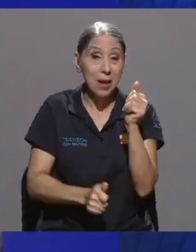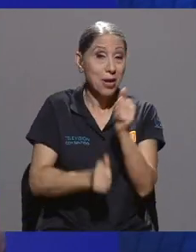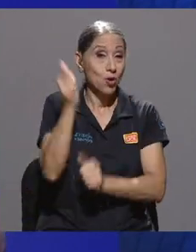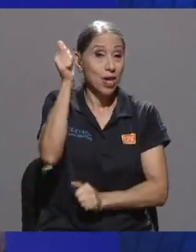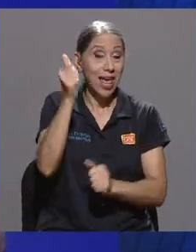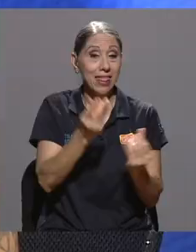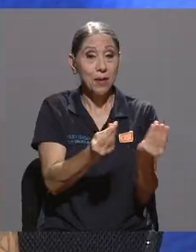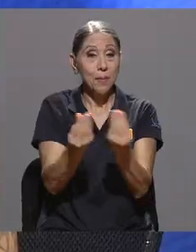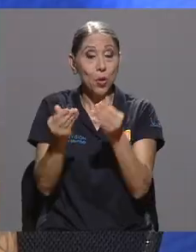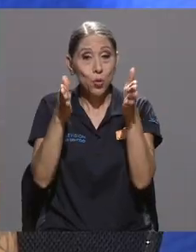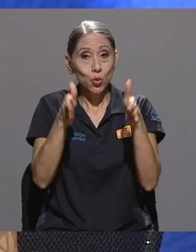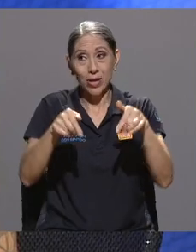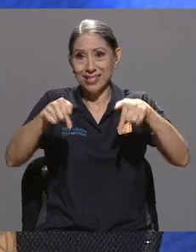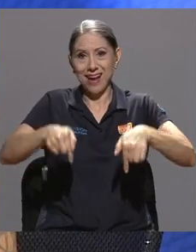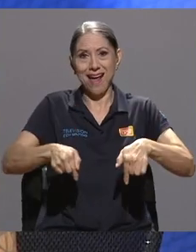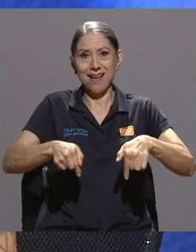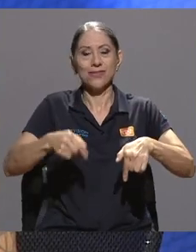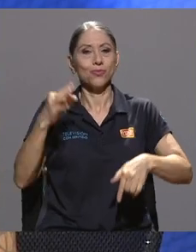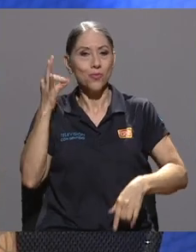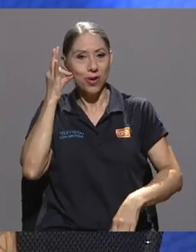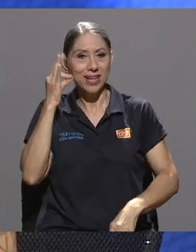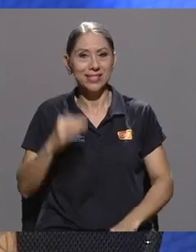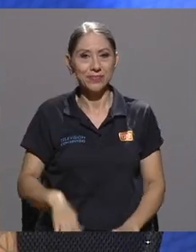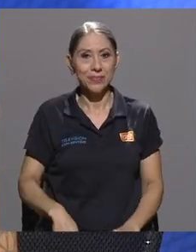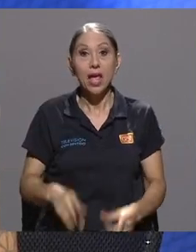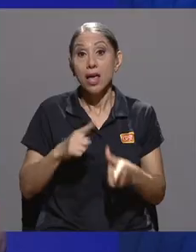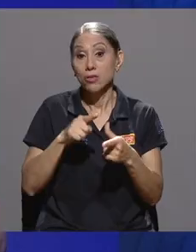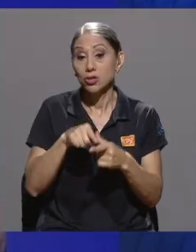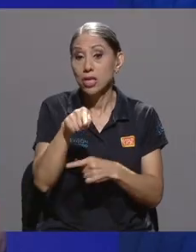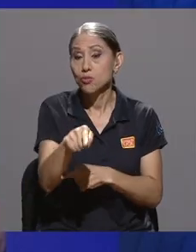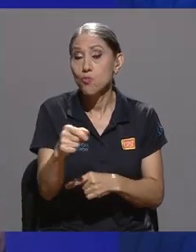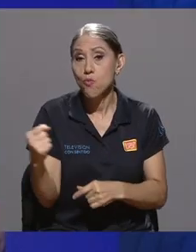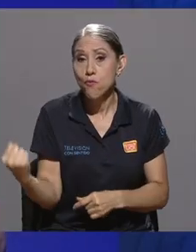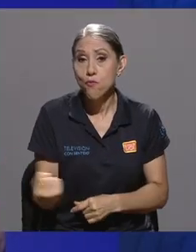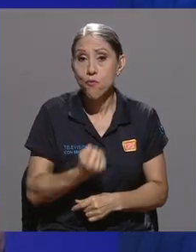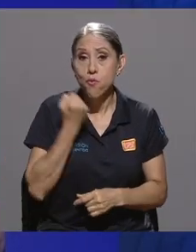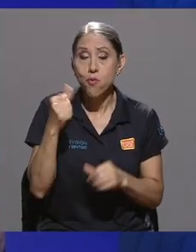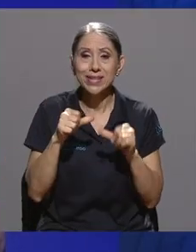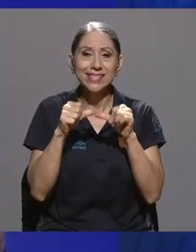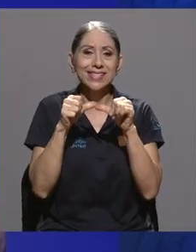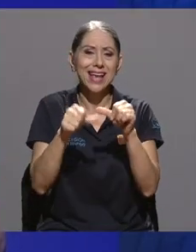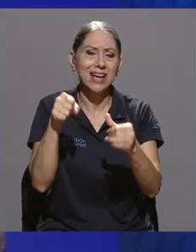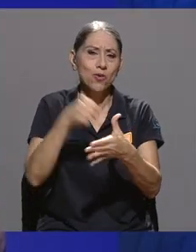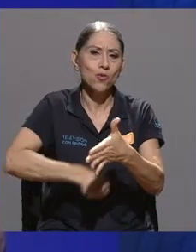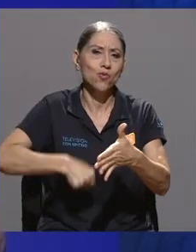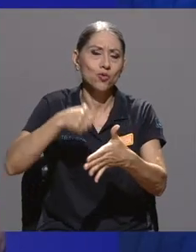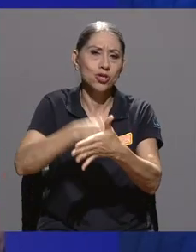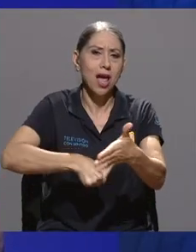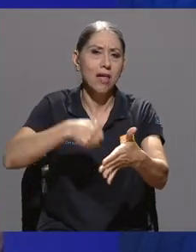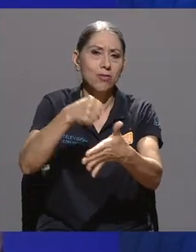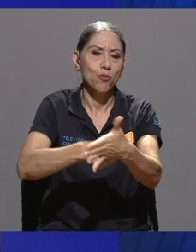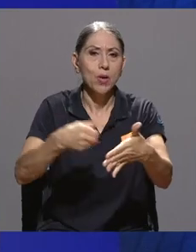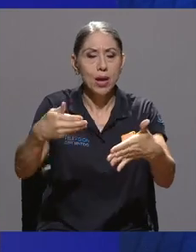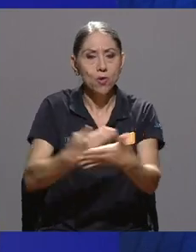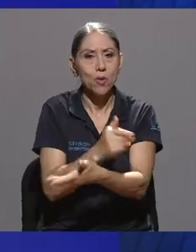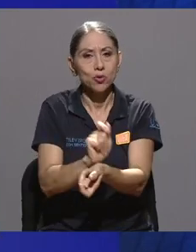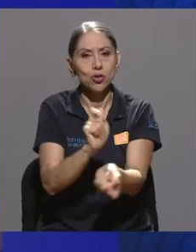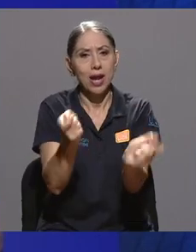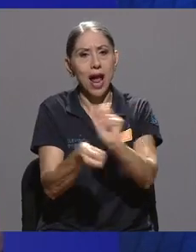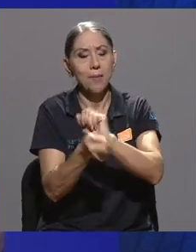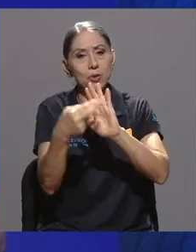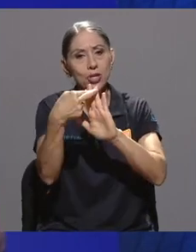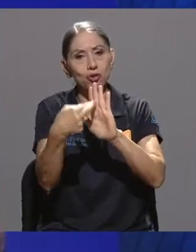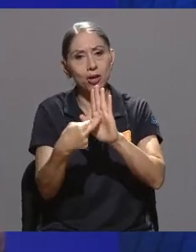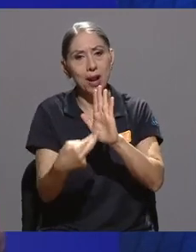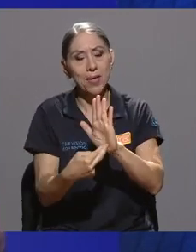mujeres. Entonces, creo que es un logro muy fuerte y un precedente para seguir luchando, ¿verdad?, por nuevos cambios en los reglamentos